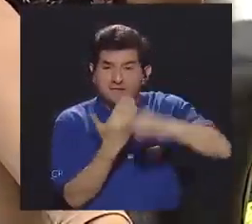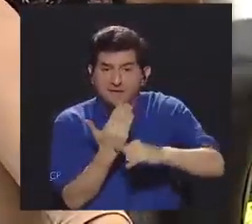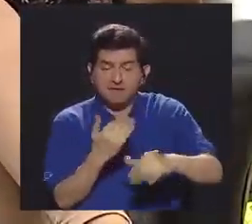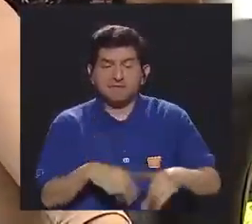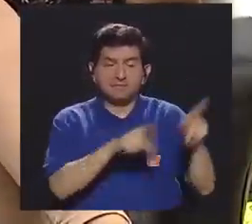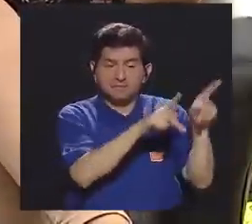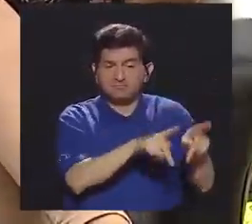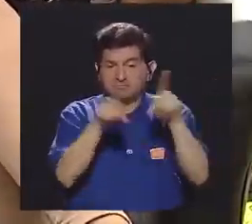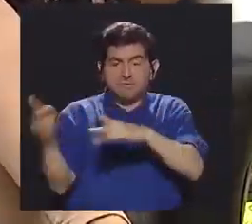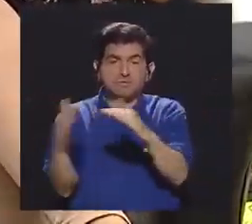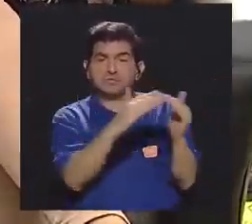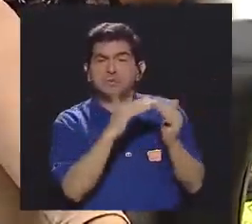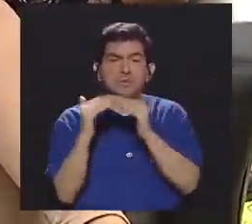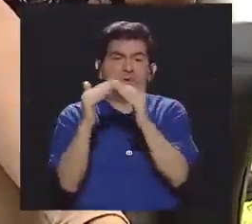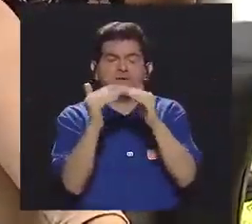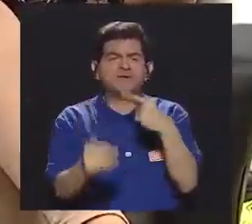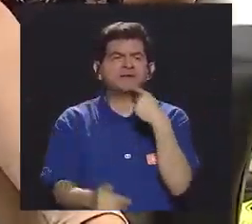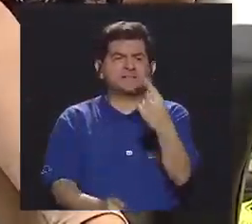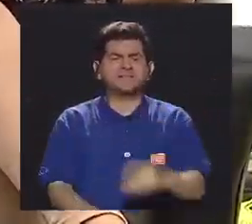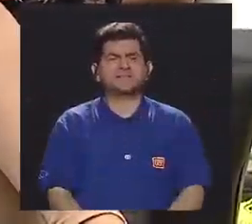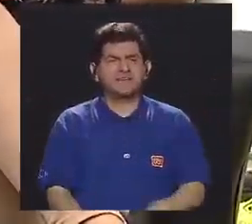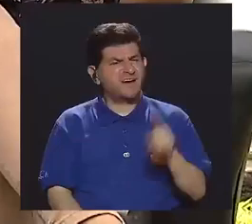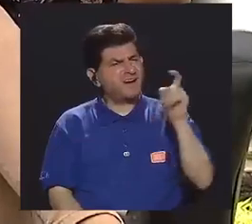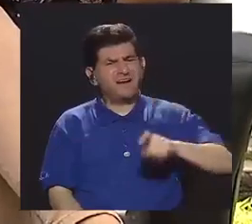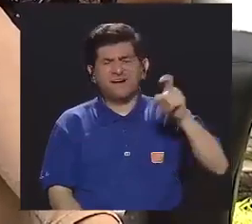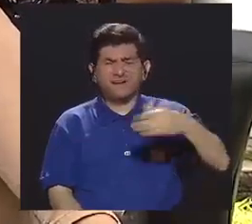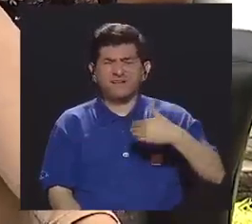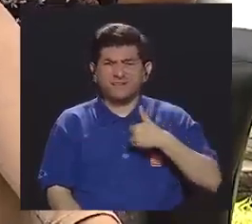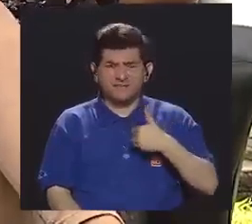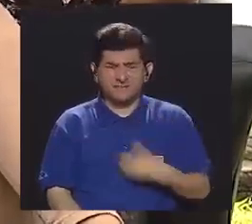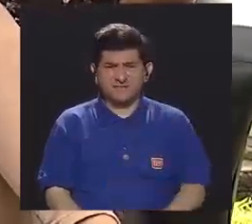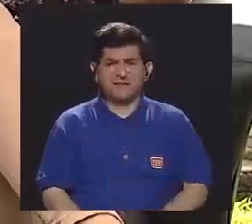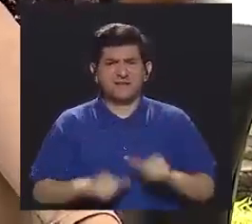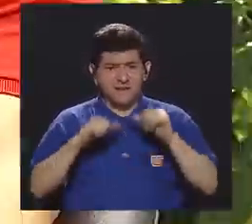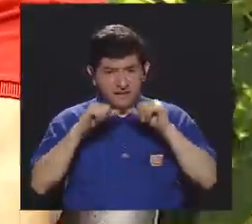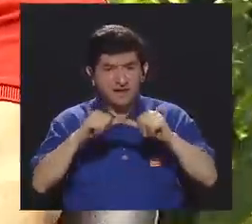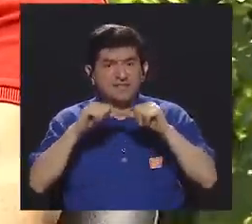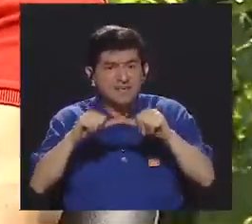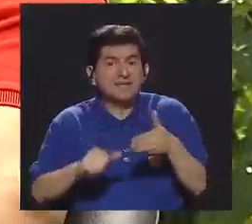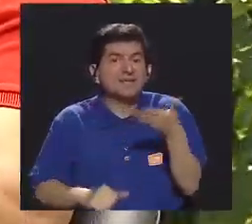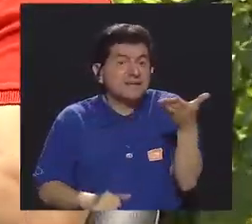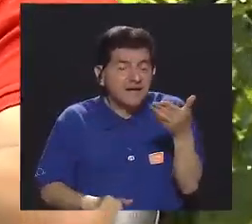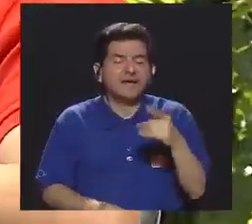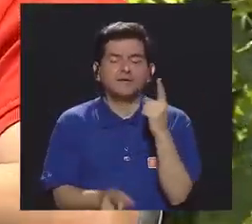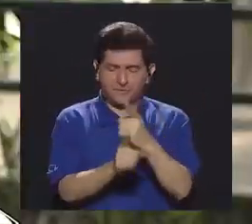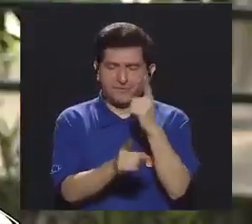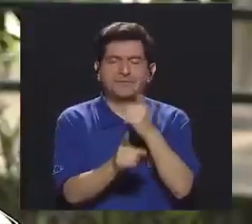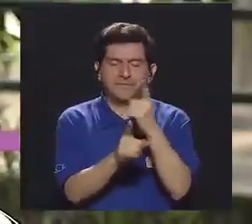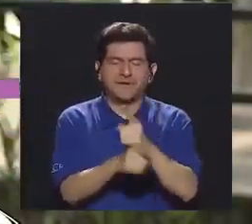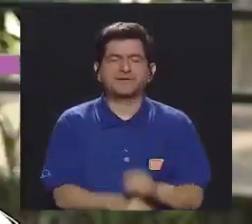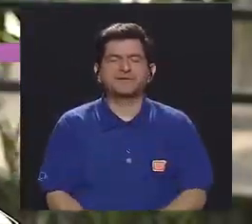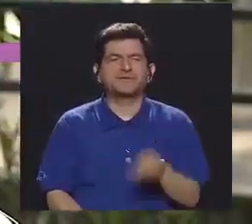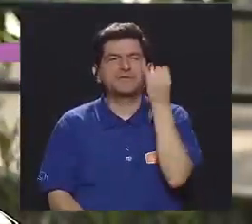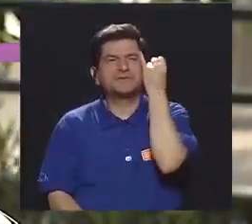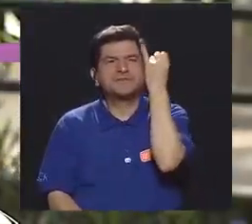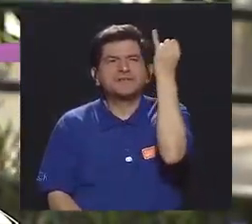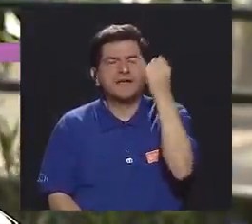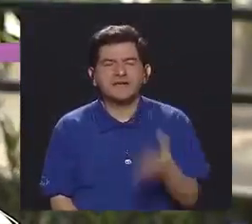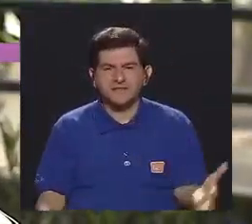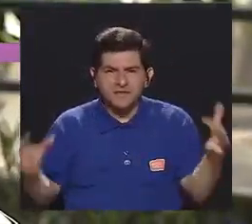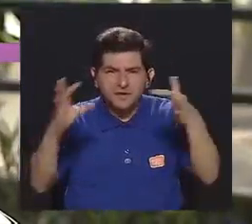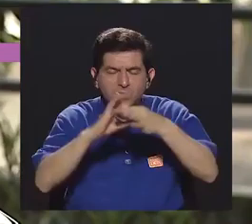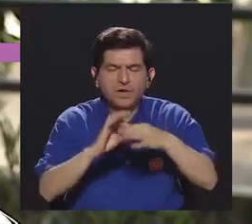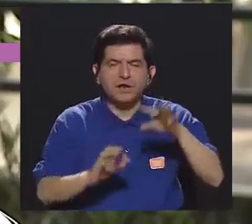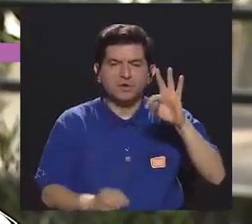finalizó el proyecto y las personas de la comunidad nos manifestaron su necesidad. ¿Qué sigue? Exactamente. Entonces empezamos a